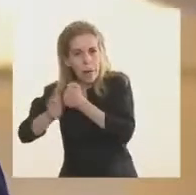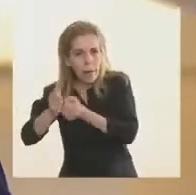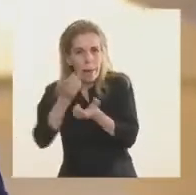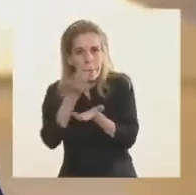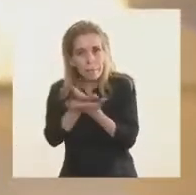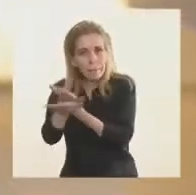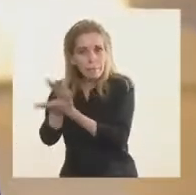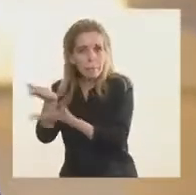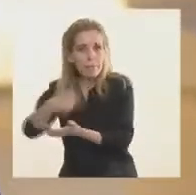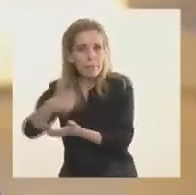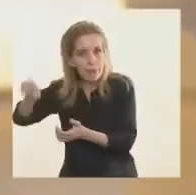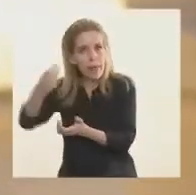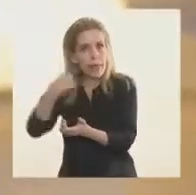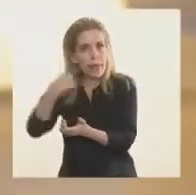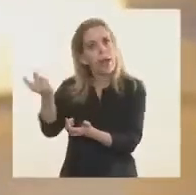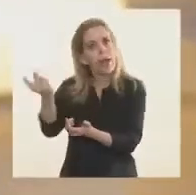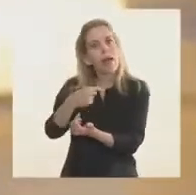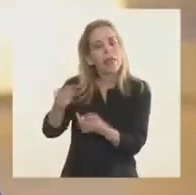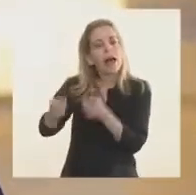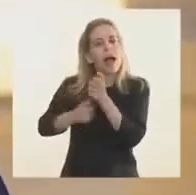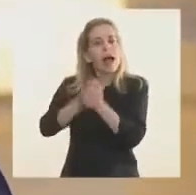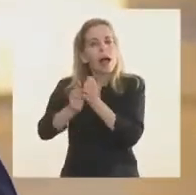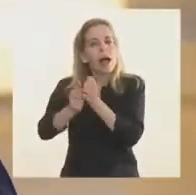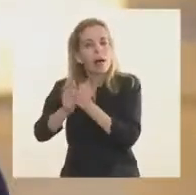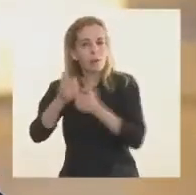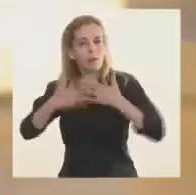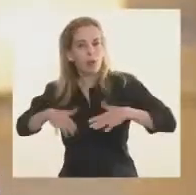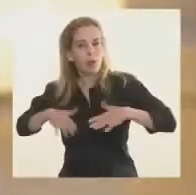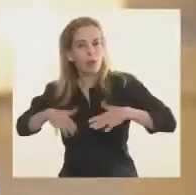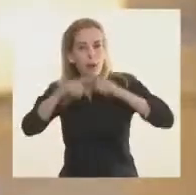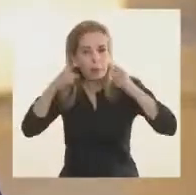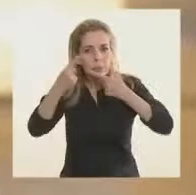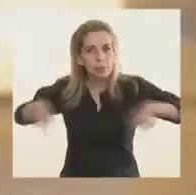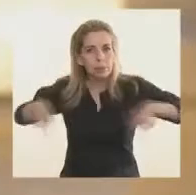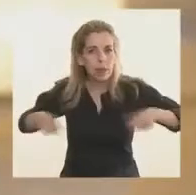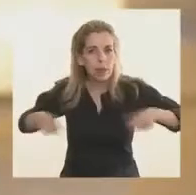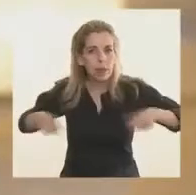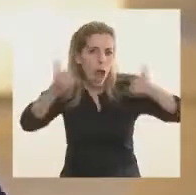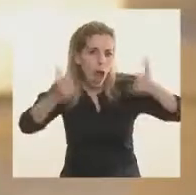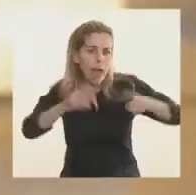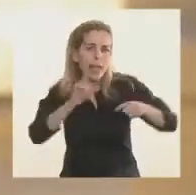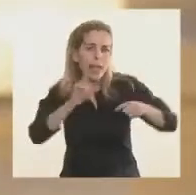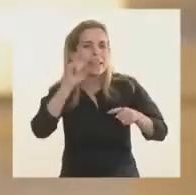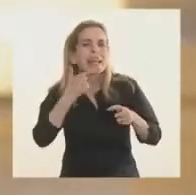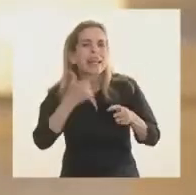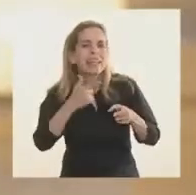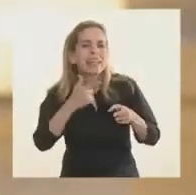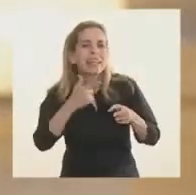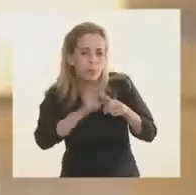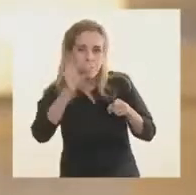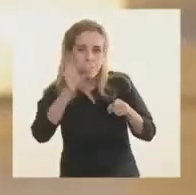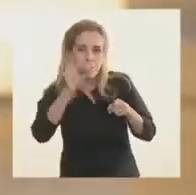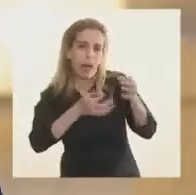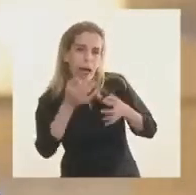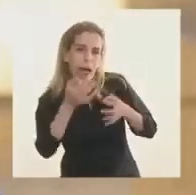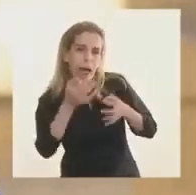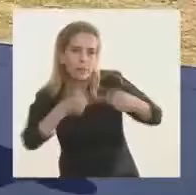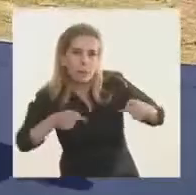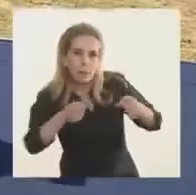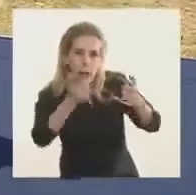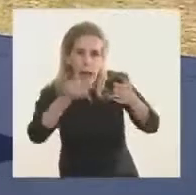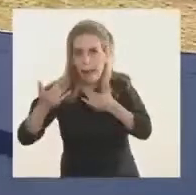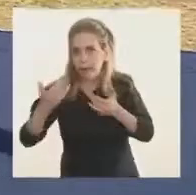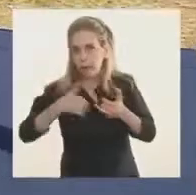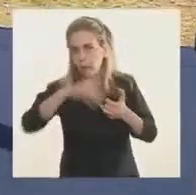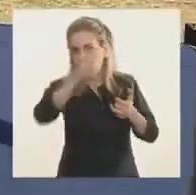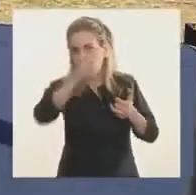seguridad. Por eso también, claramente, tenemos un montón de reactivos desarrollados en el país y hemos llegado hasta estar en un lugar en el mundo